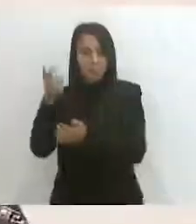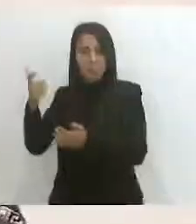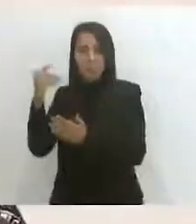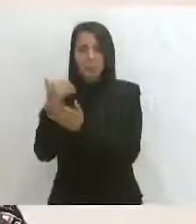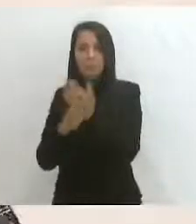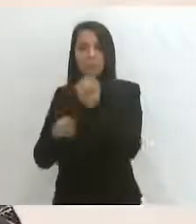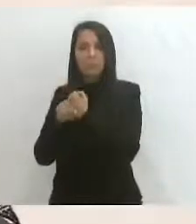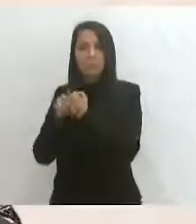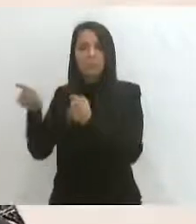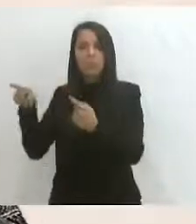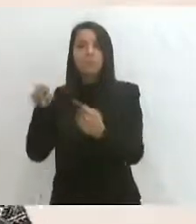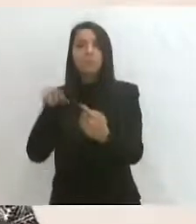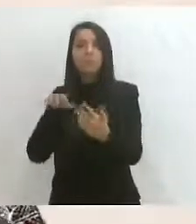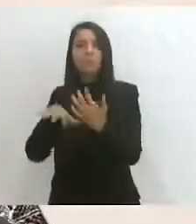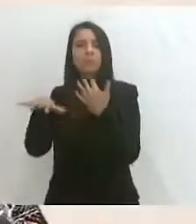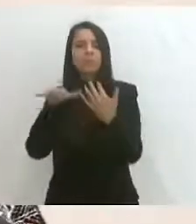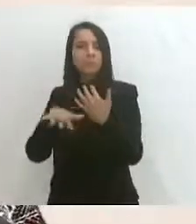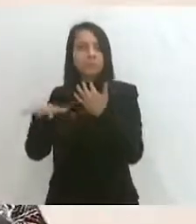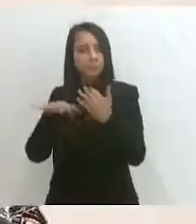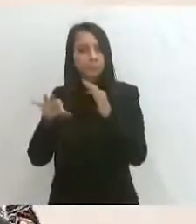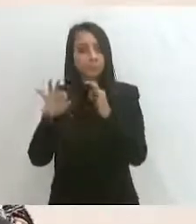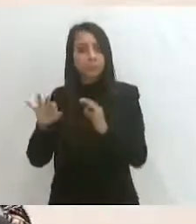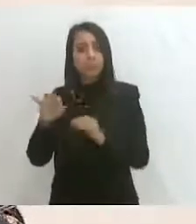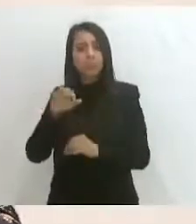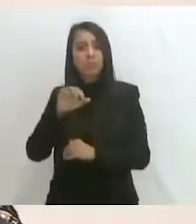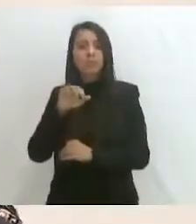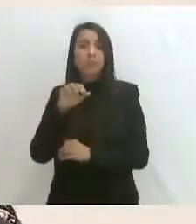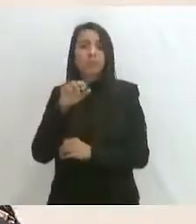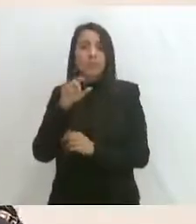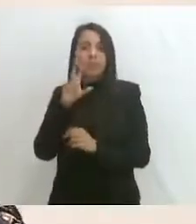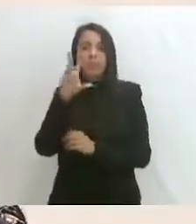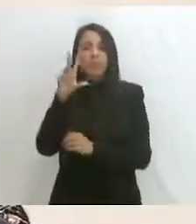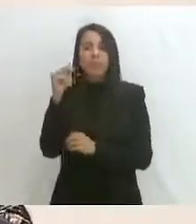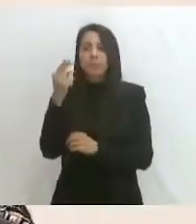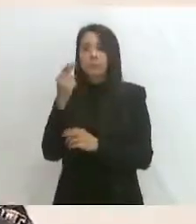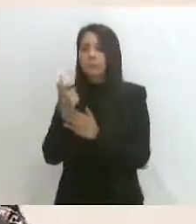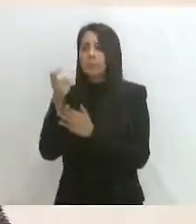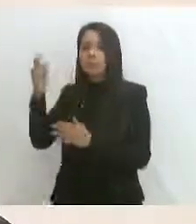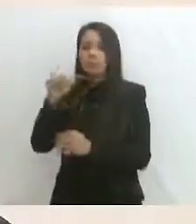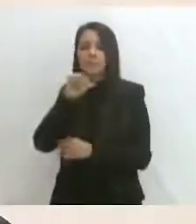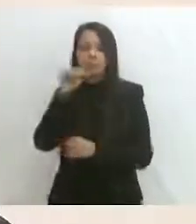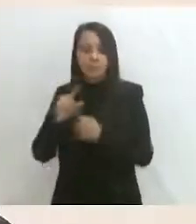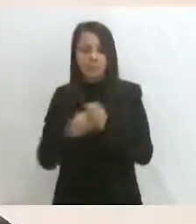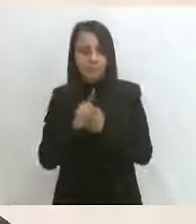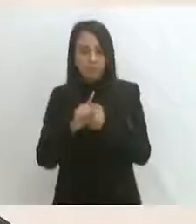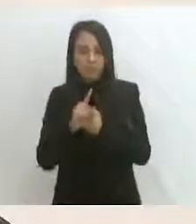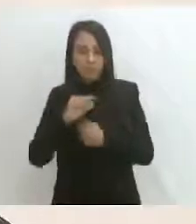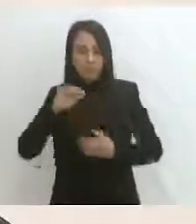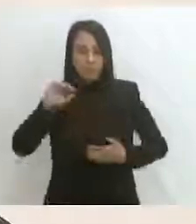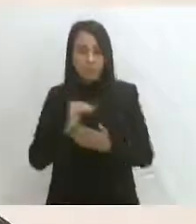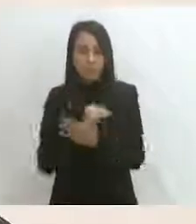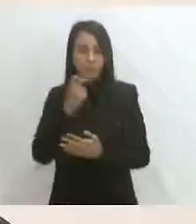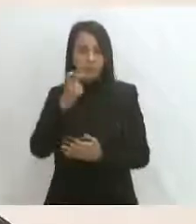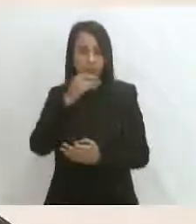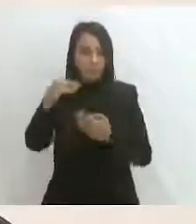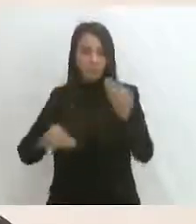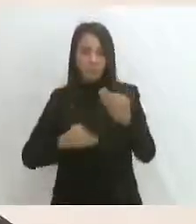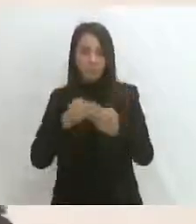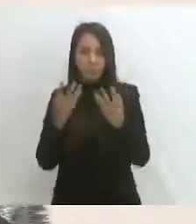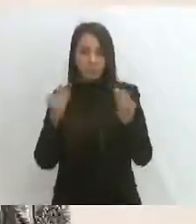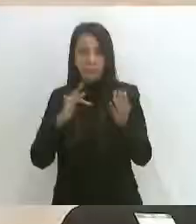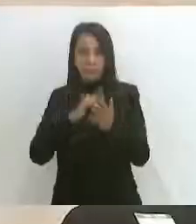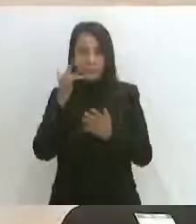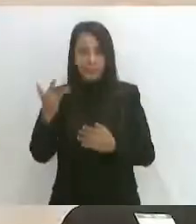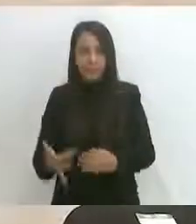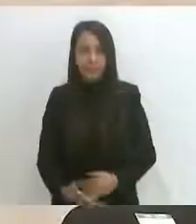y puedan hacer uso de la plaza sin mayor problema. Eso sería todo. Muchas gracias. Gracias.